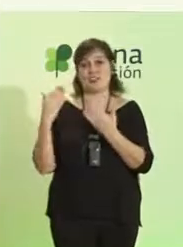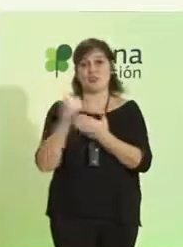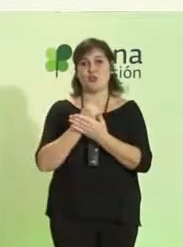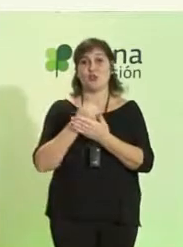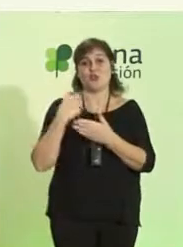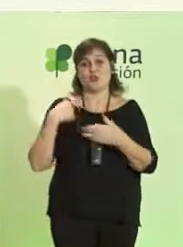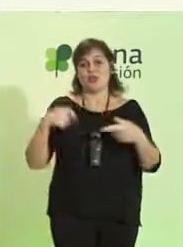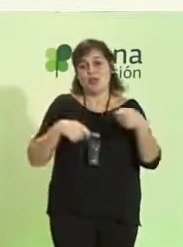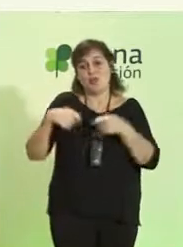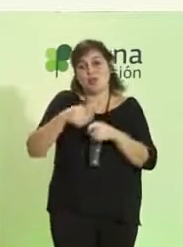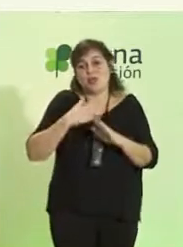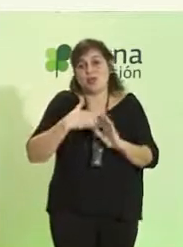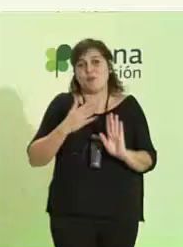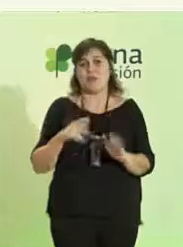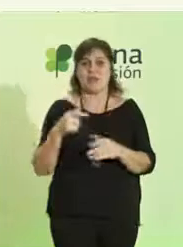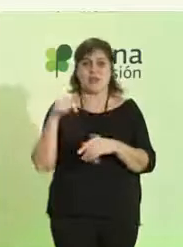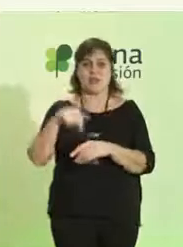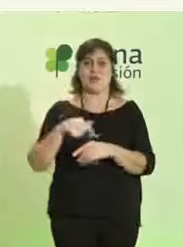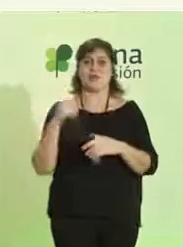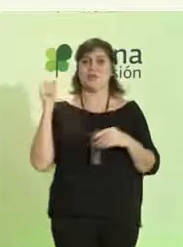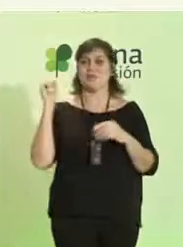pequeña, esta discusión hoy.